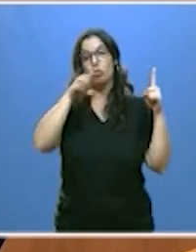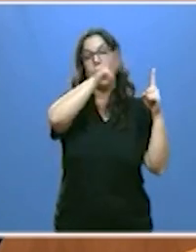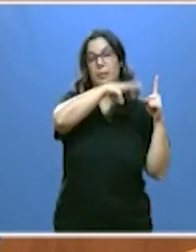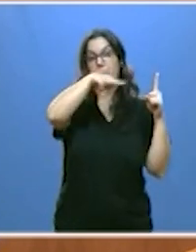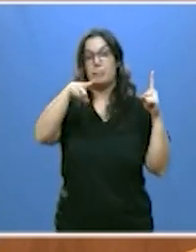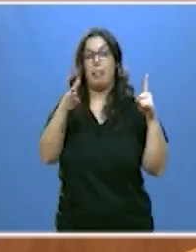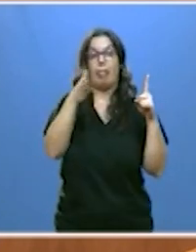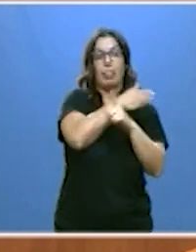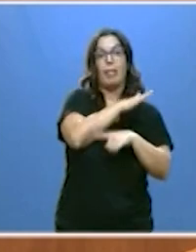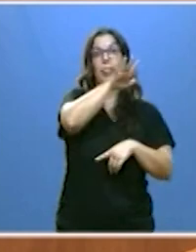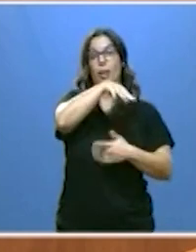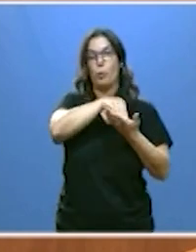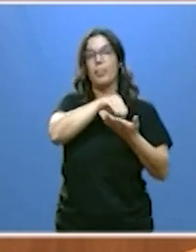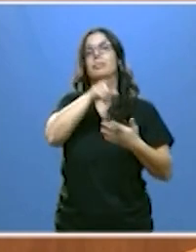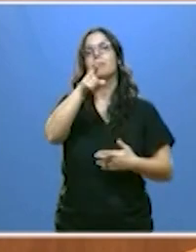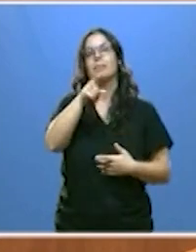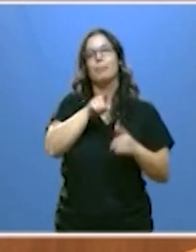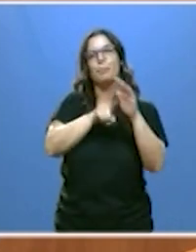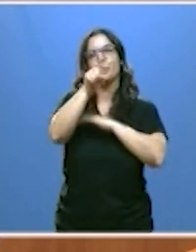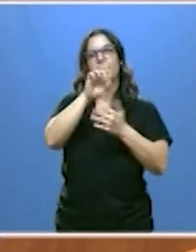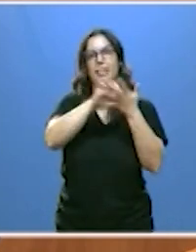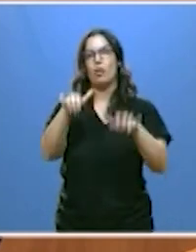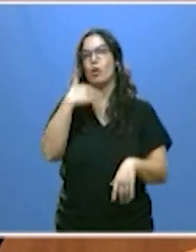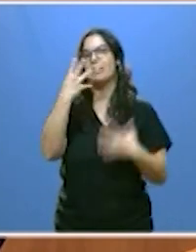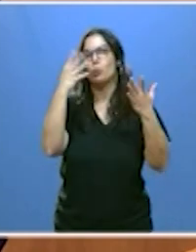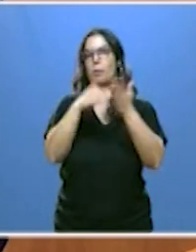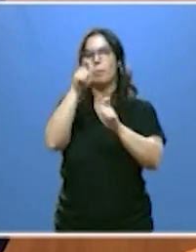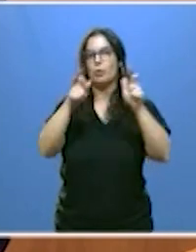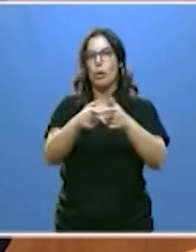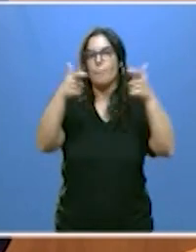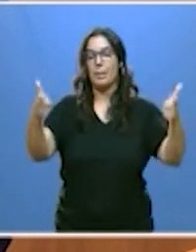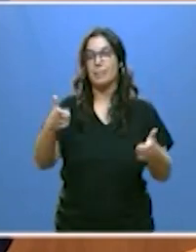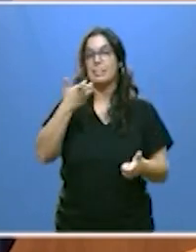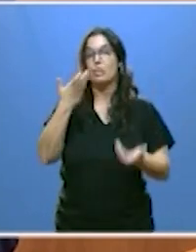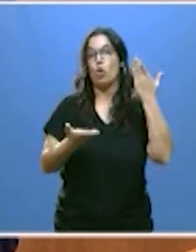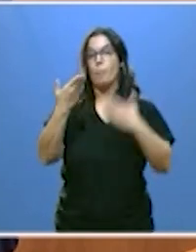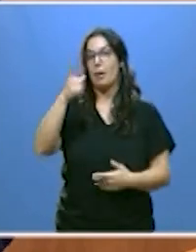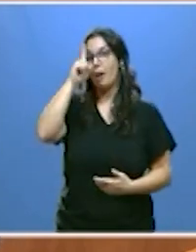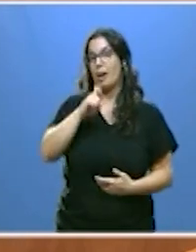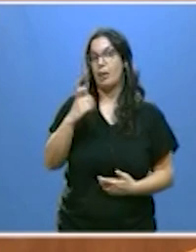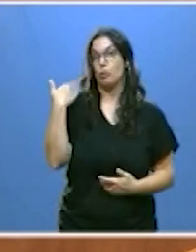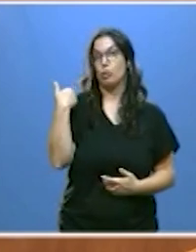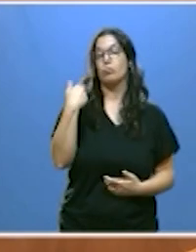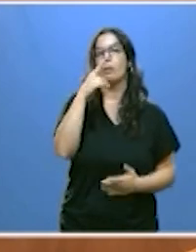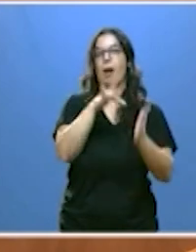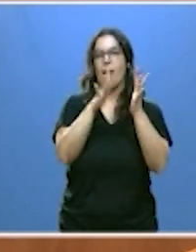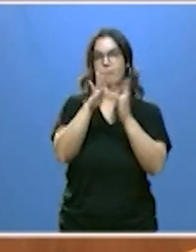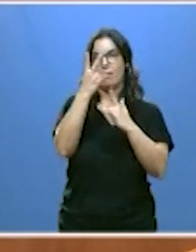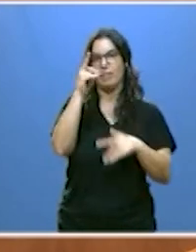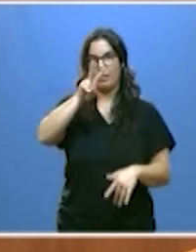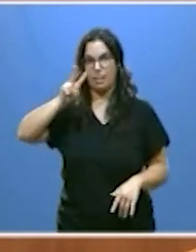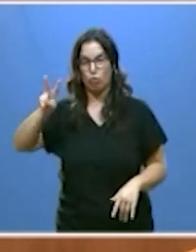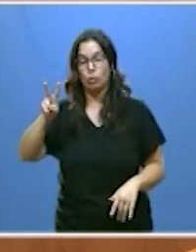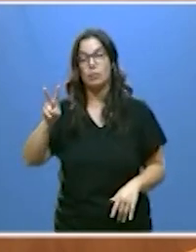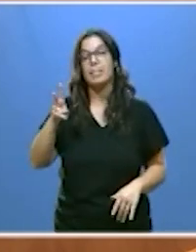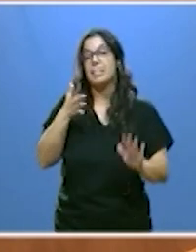crecimiento en Castilla y León casi 9.000 personas más desde abril del 2022 son datos que nos puede